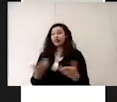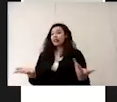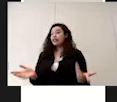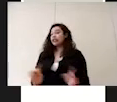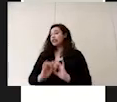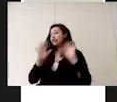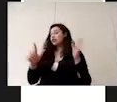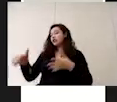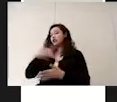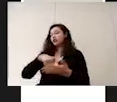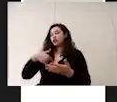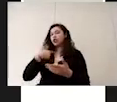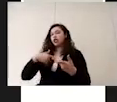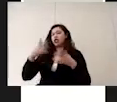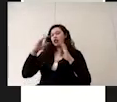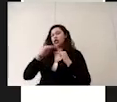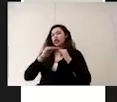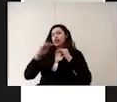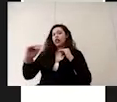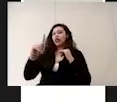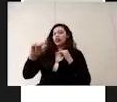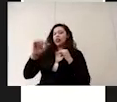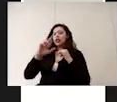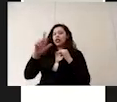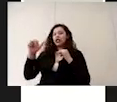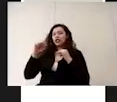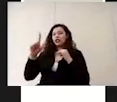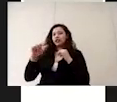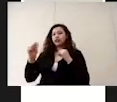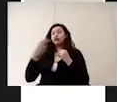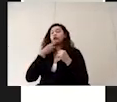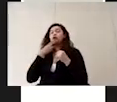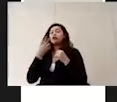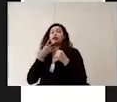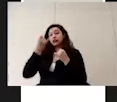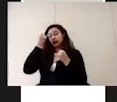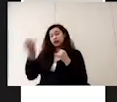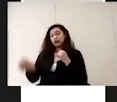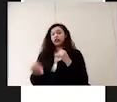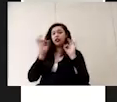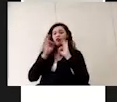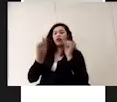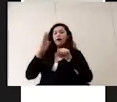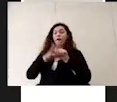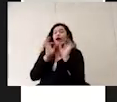plantel cuente con terrazas lo ideal es que se utilicen de manera prioritaria